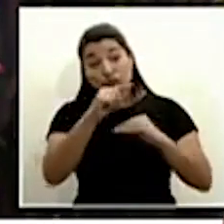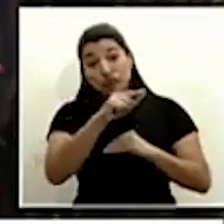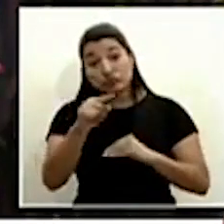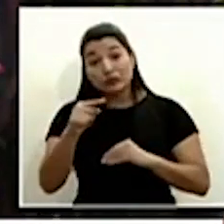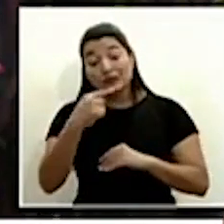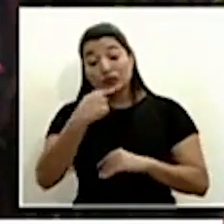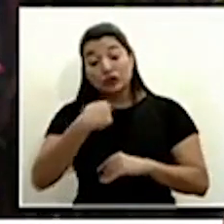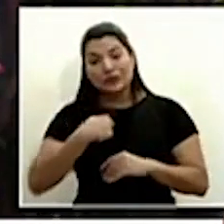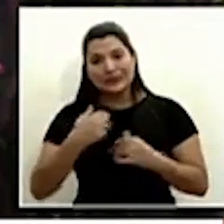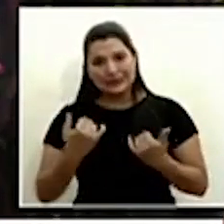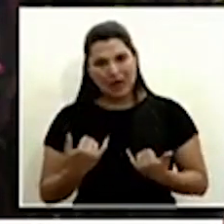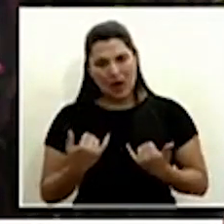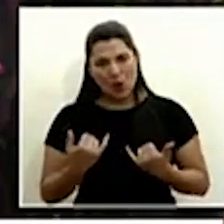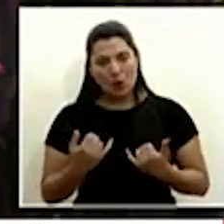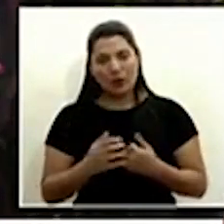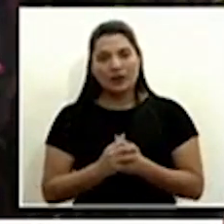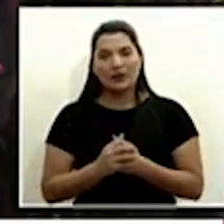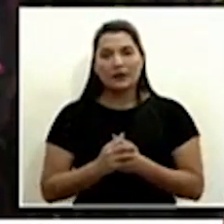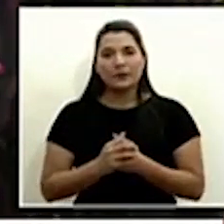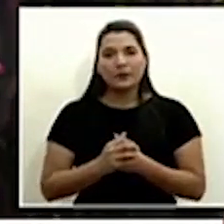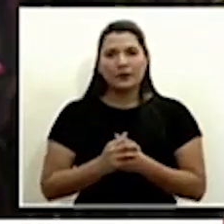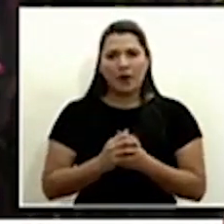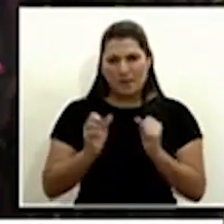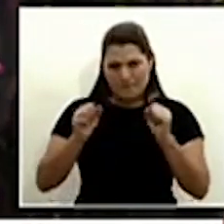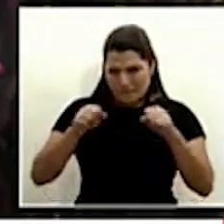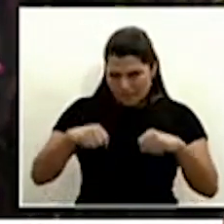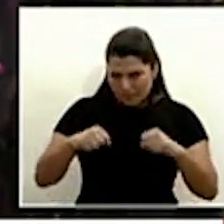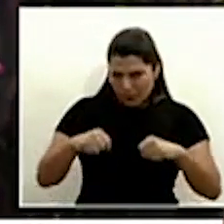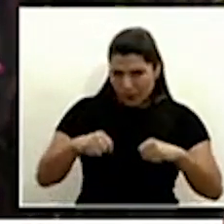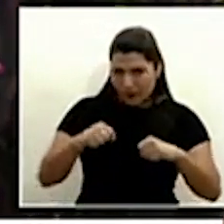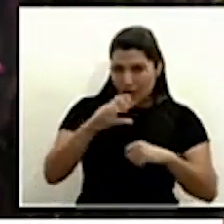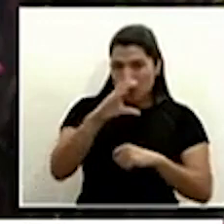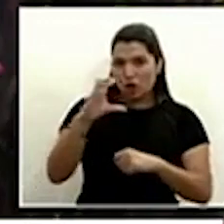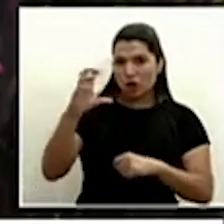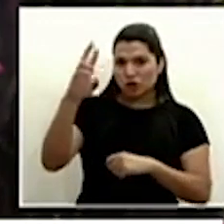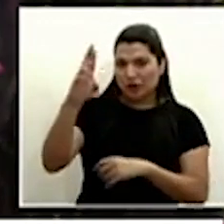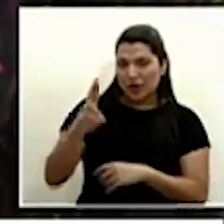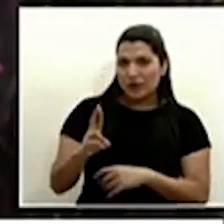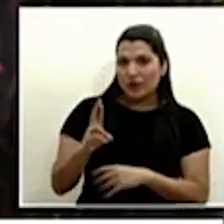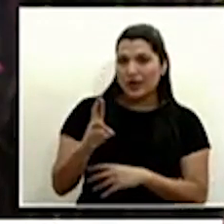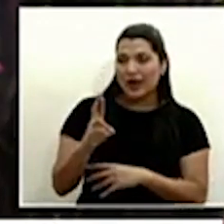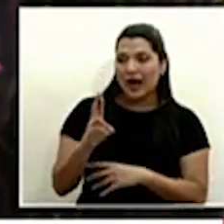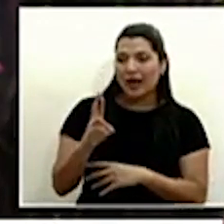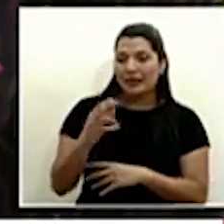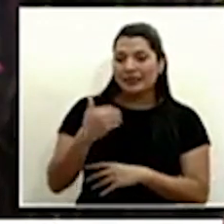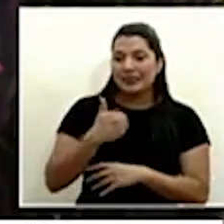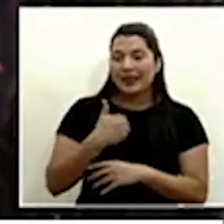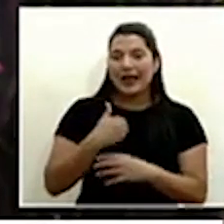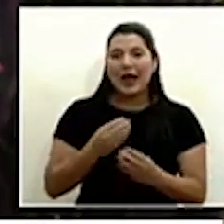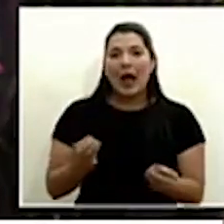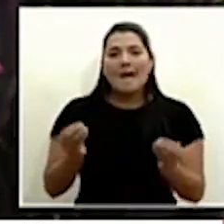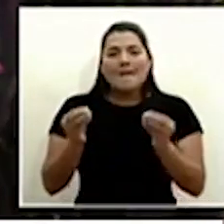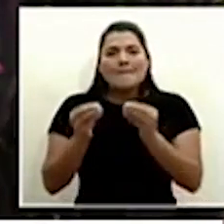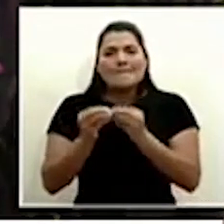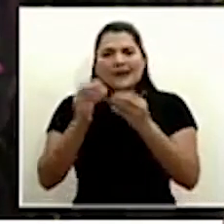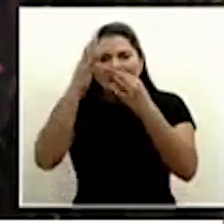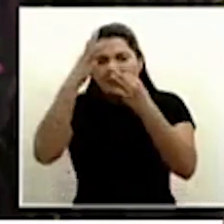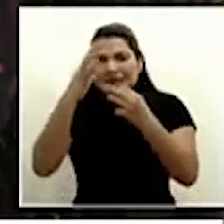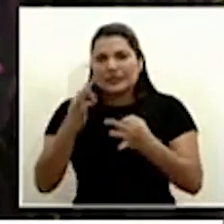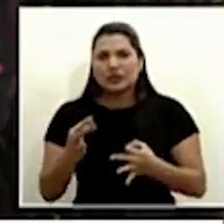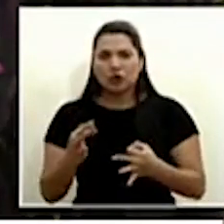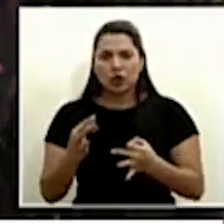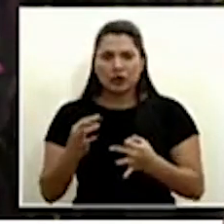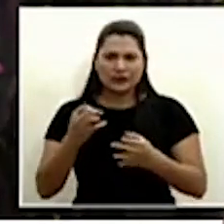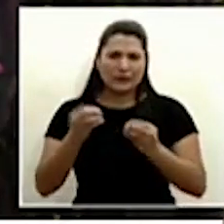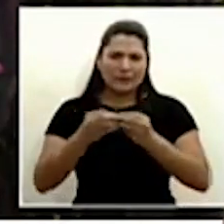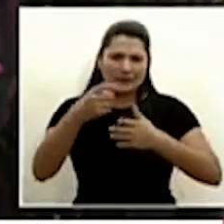¿qué posibilidades hay de que el país recurra a medidas adicionales extraordinarias, por ejemplo, con